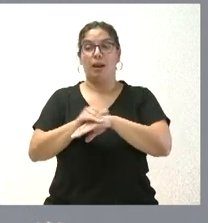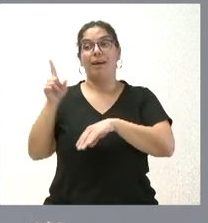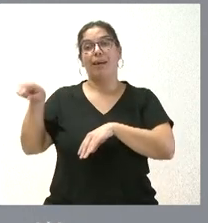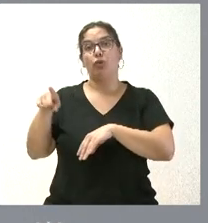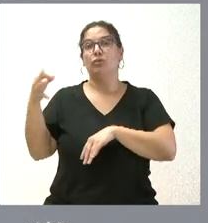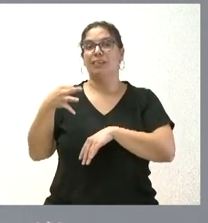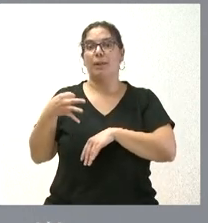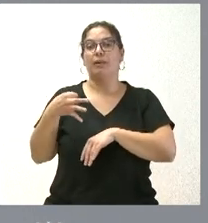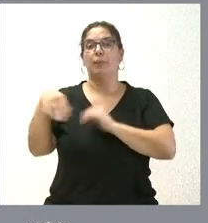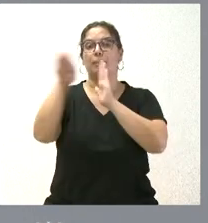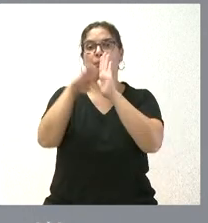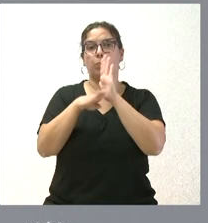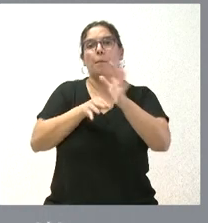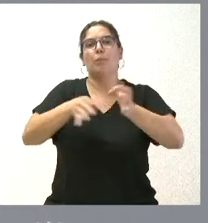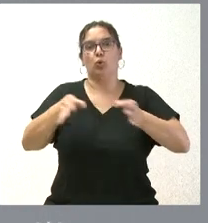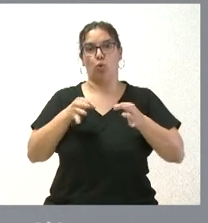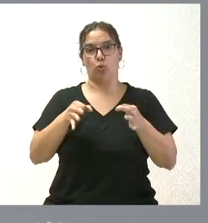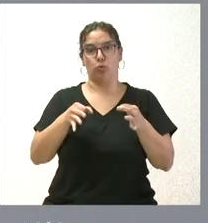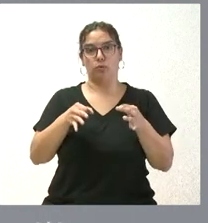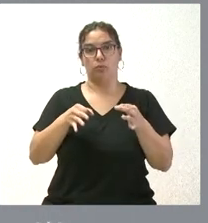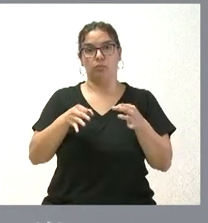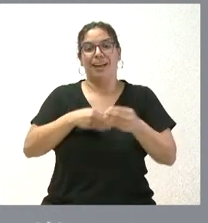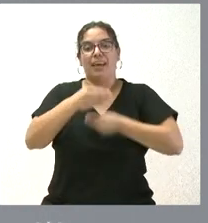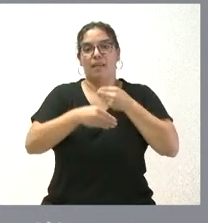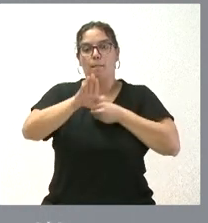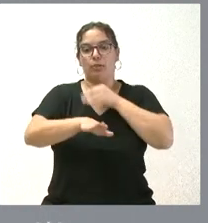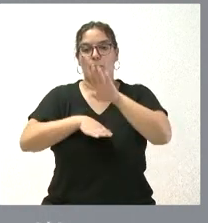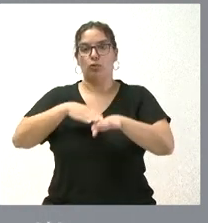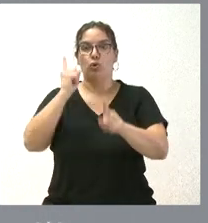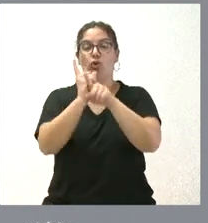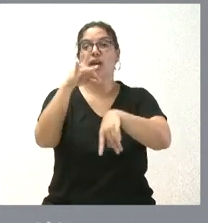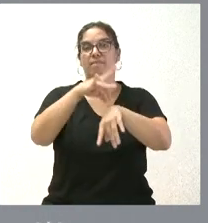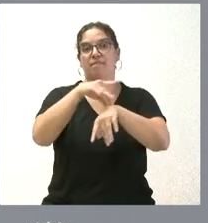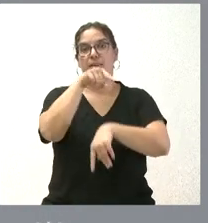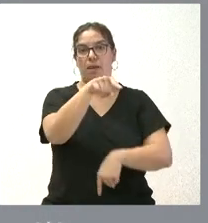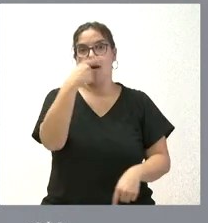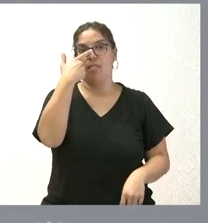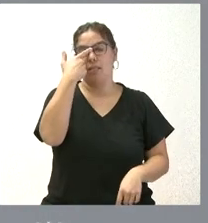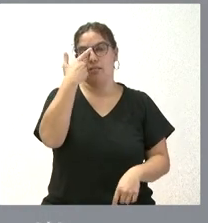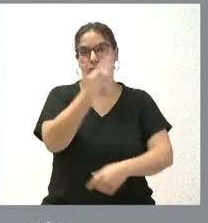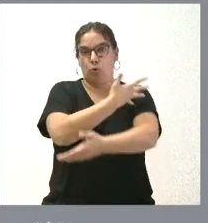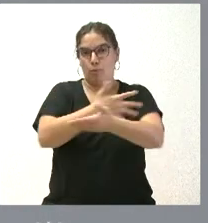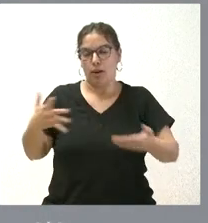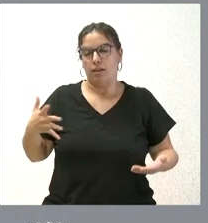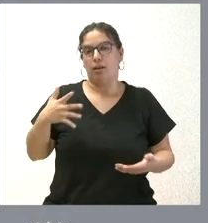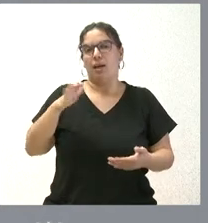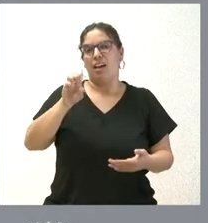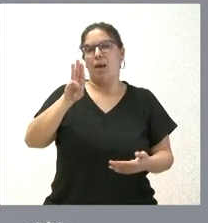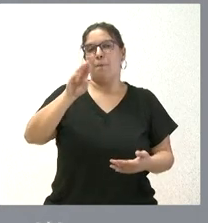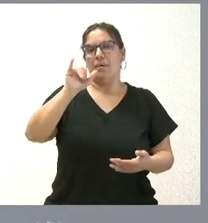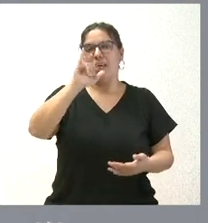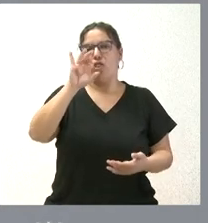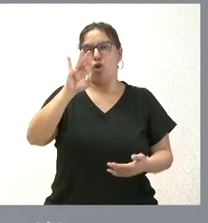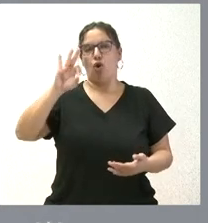protocolos contra esta enfermedad hemorrágica epizótica, que estos